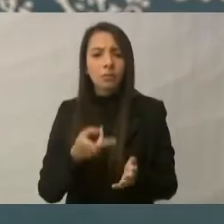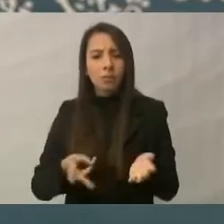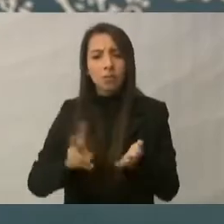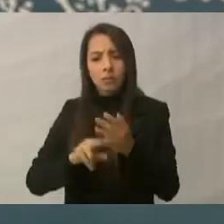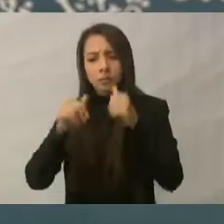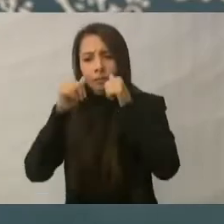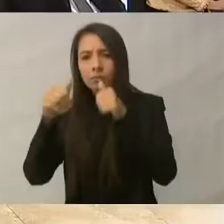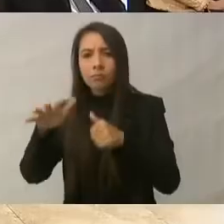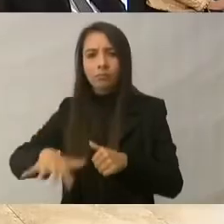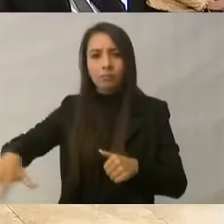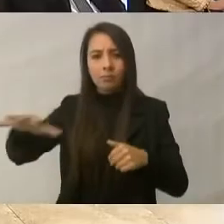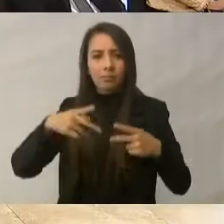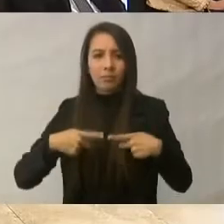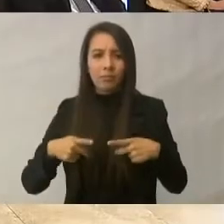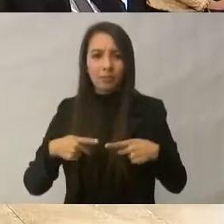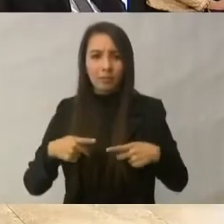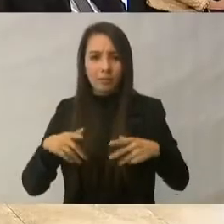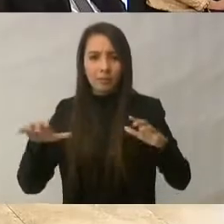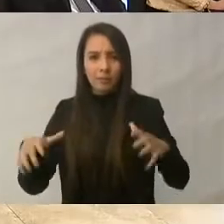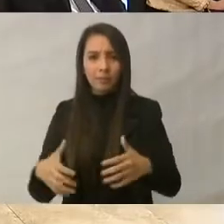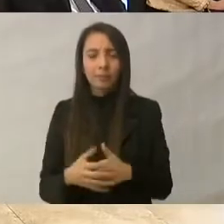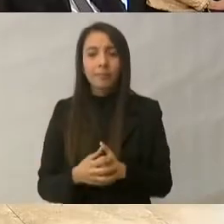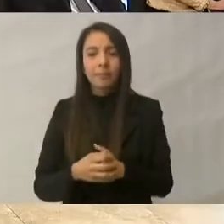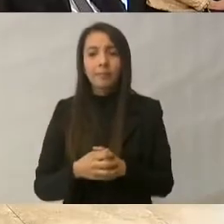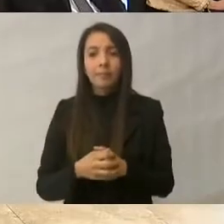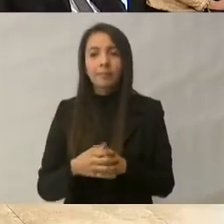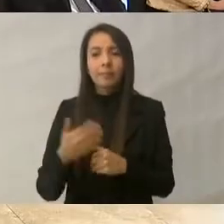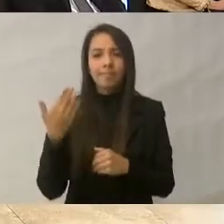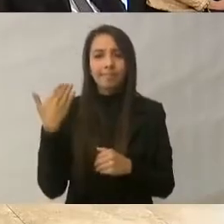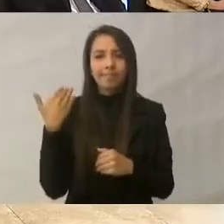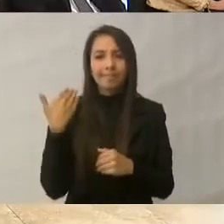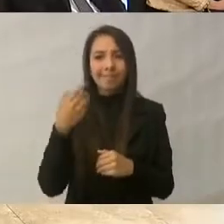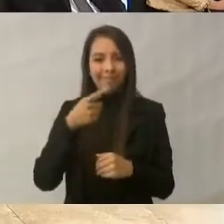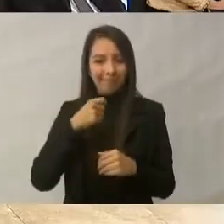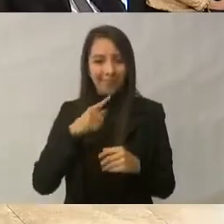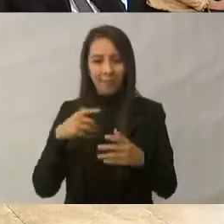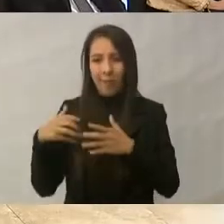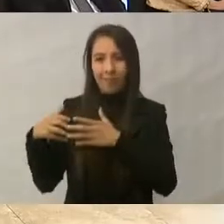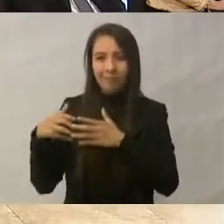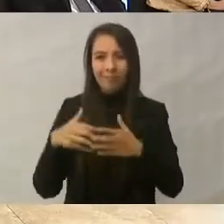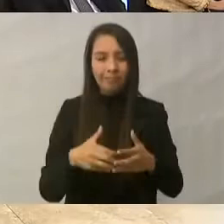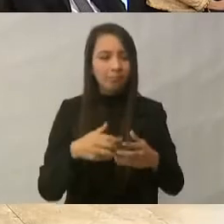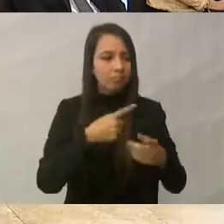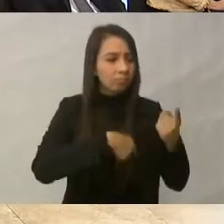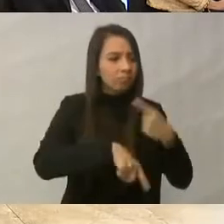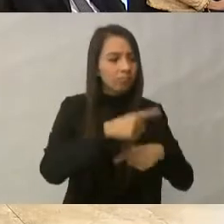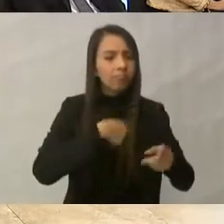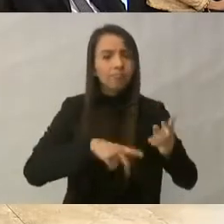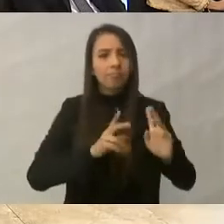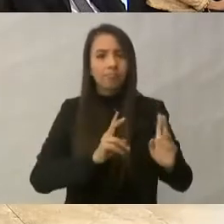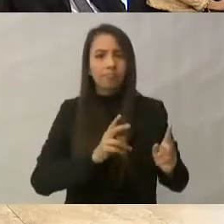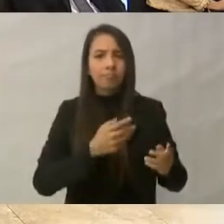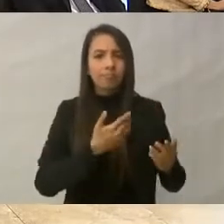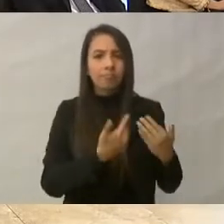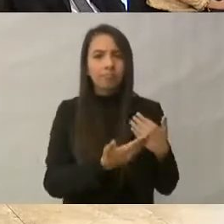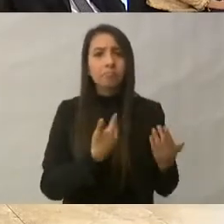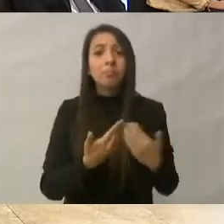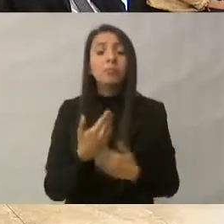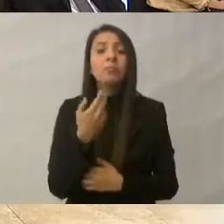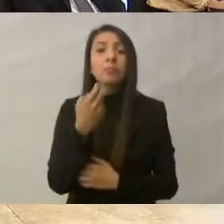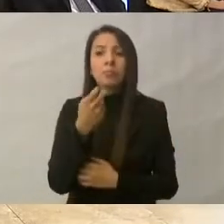presidente, hace unos momentos estuvimos platicando los que aquí venimos, porque hay más secretarios de Estado que están en este plan.